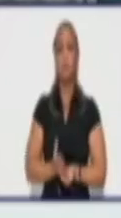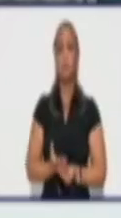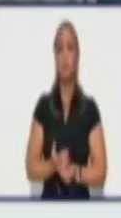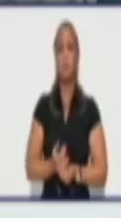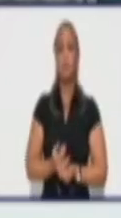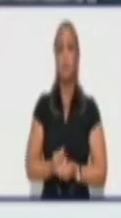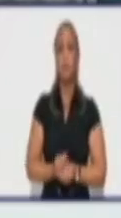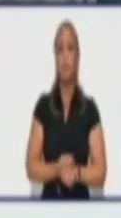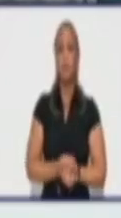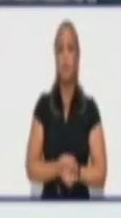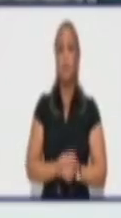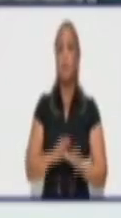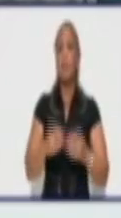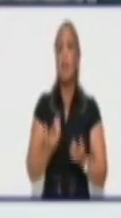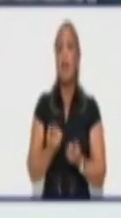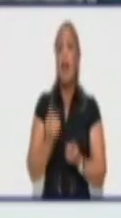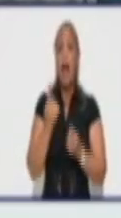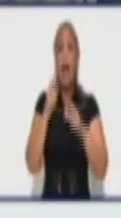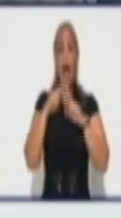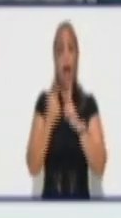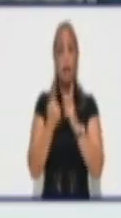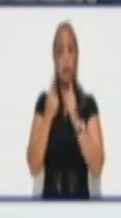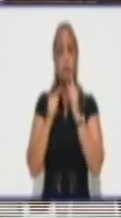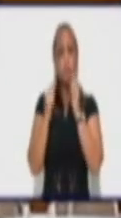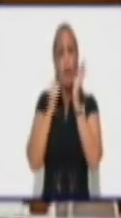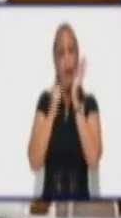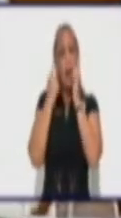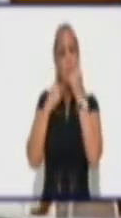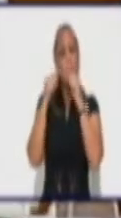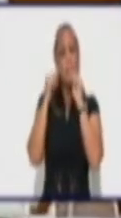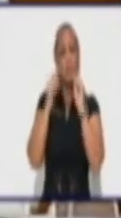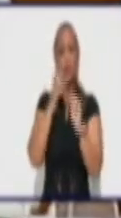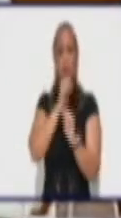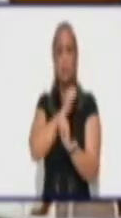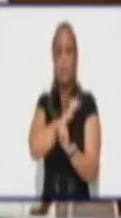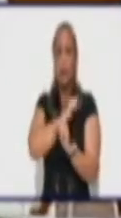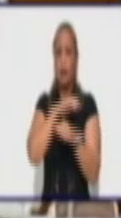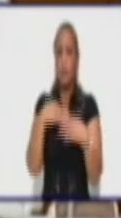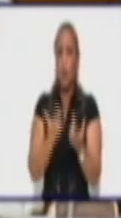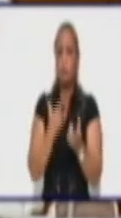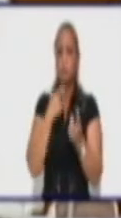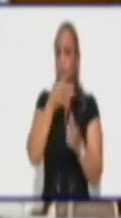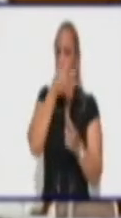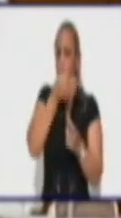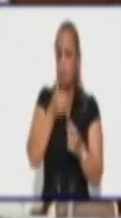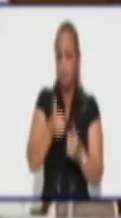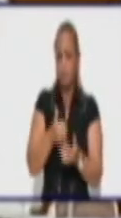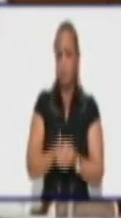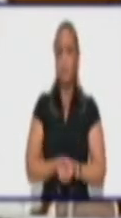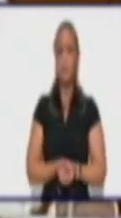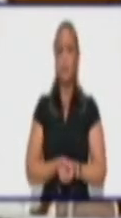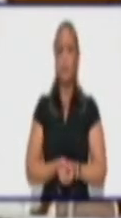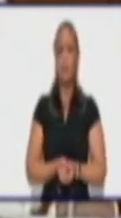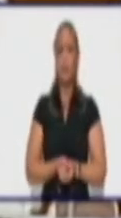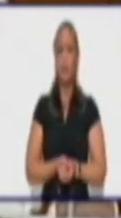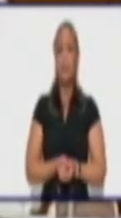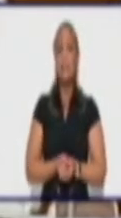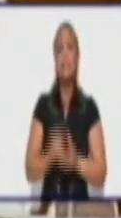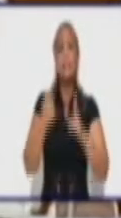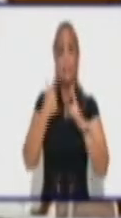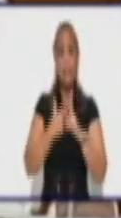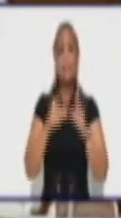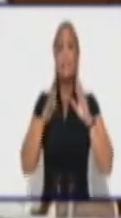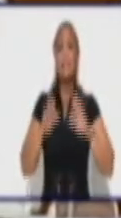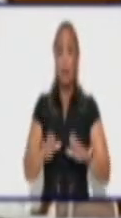Un aspecto que nosotros queremos significar y estamos seguros